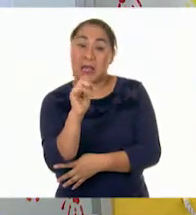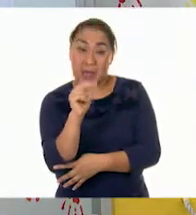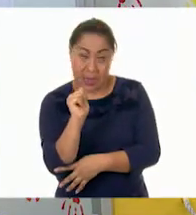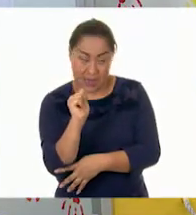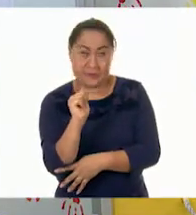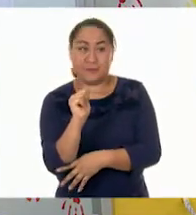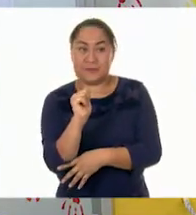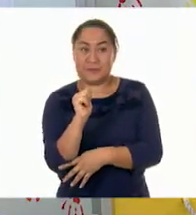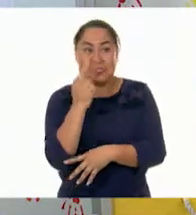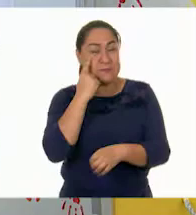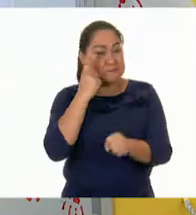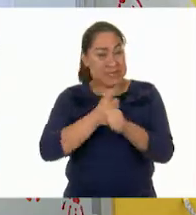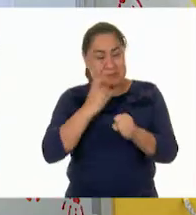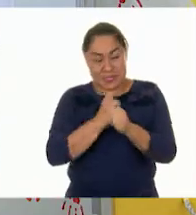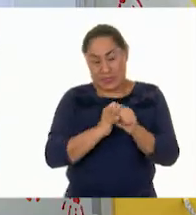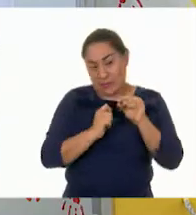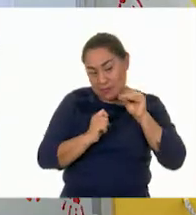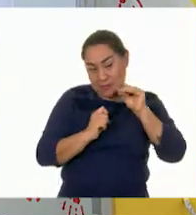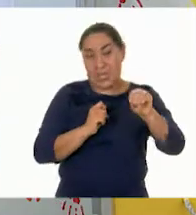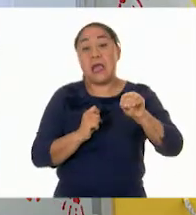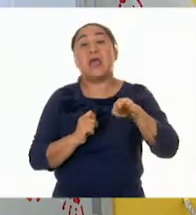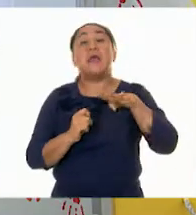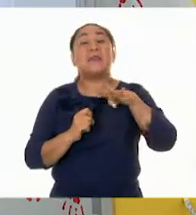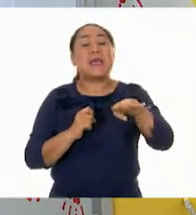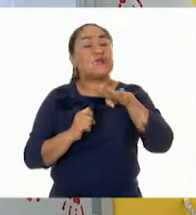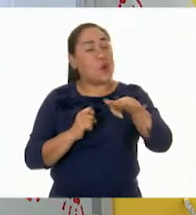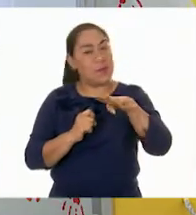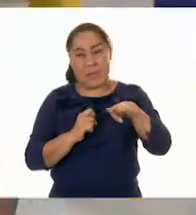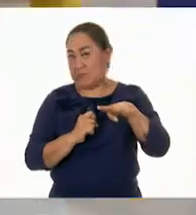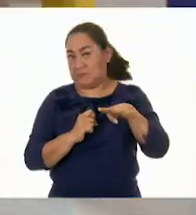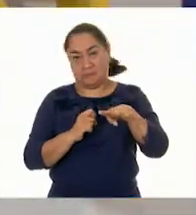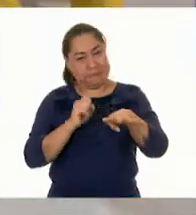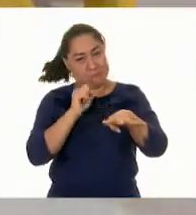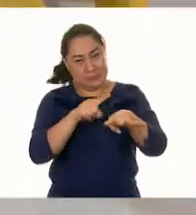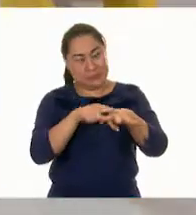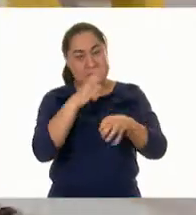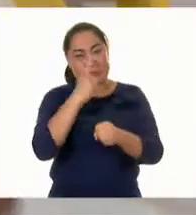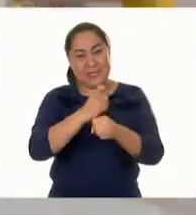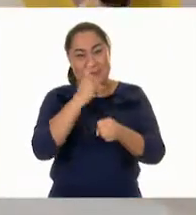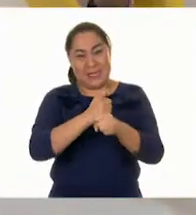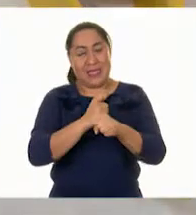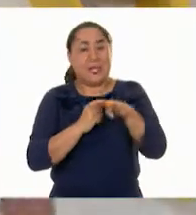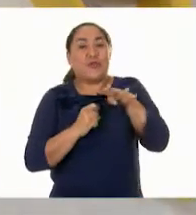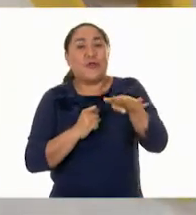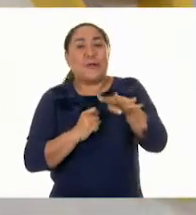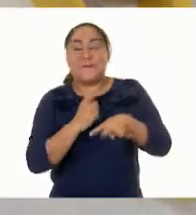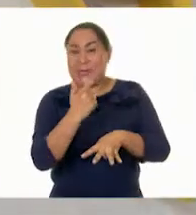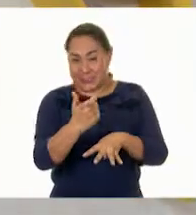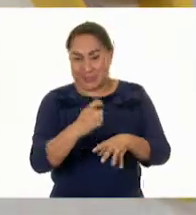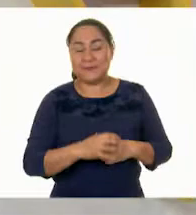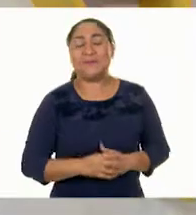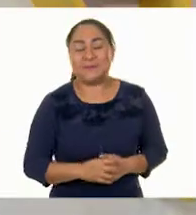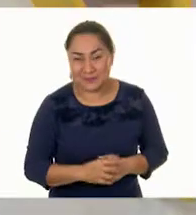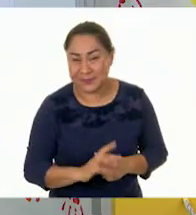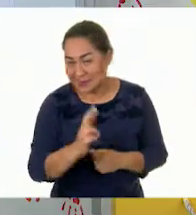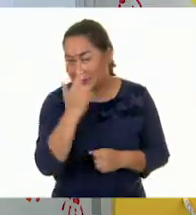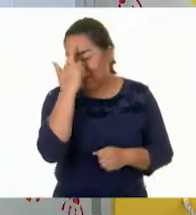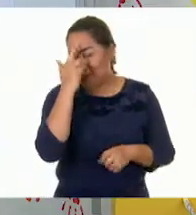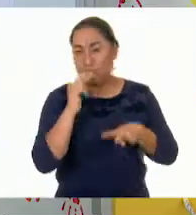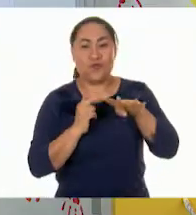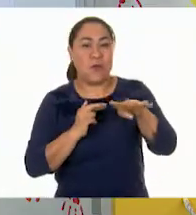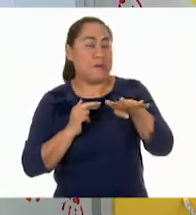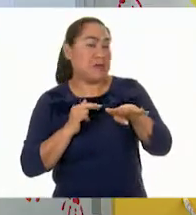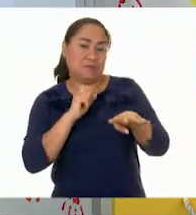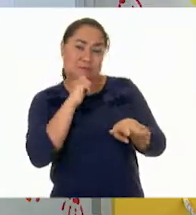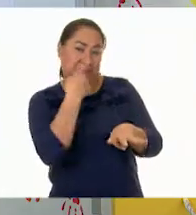vamos a colocar al inicio de nuestra recta, ¿te parece? va a ser nuestro primer número. Esos 19 pesos. Muy bien. Claro, porque son los 19 pesos